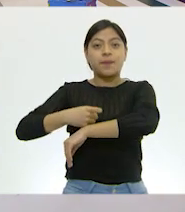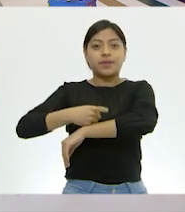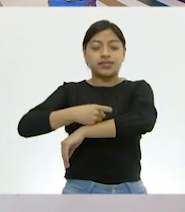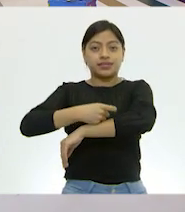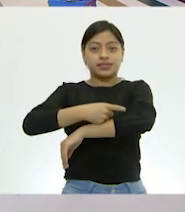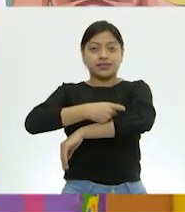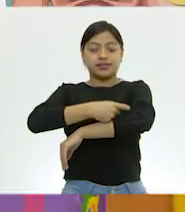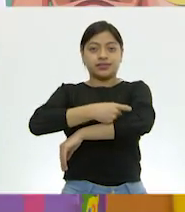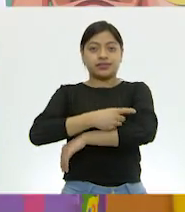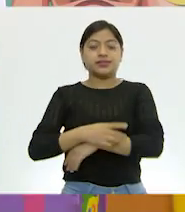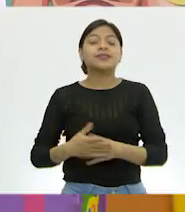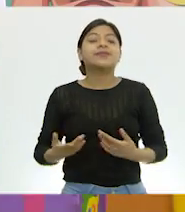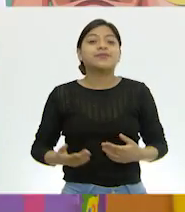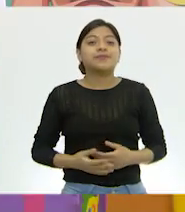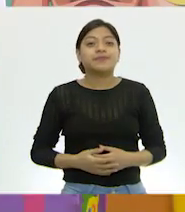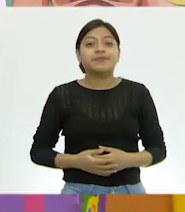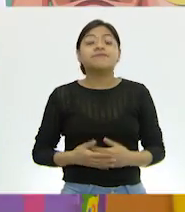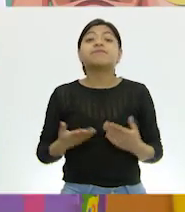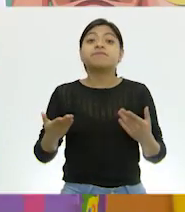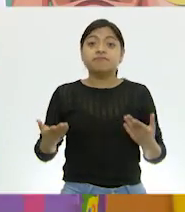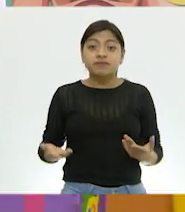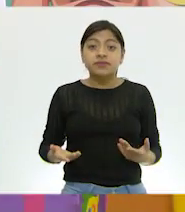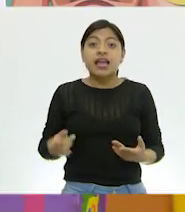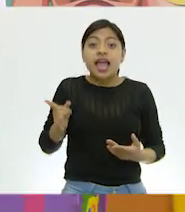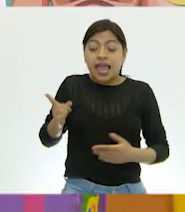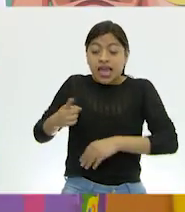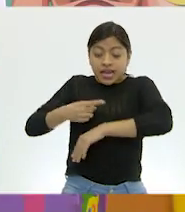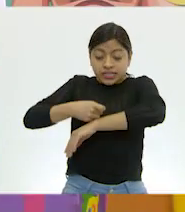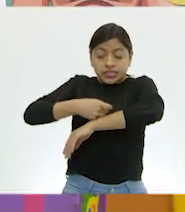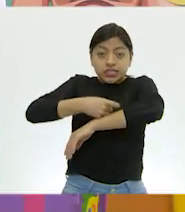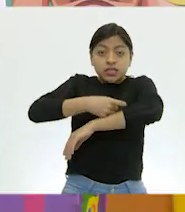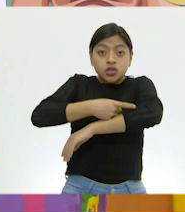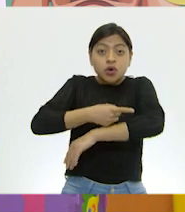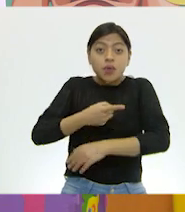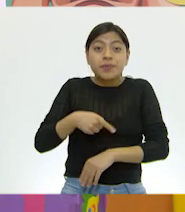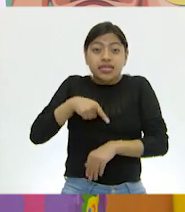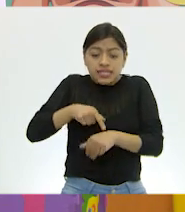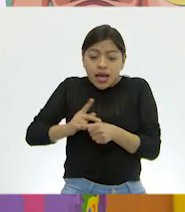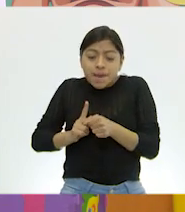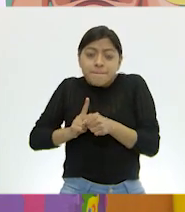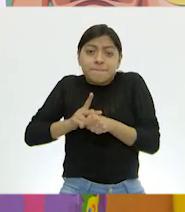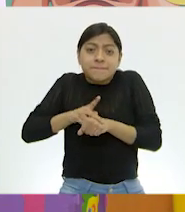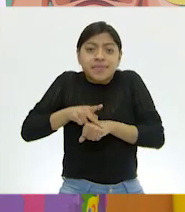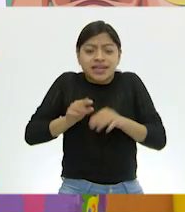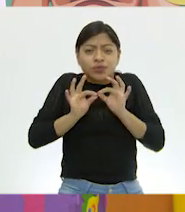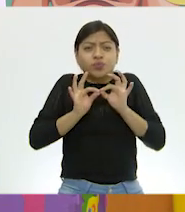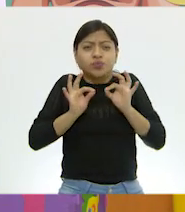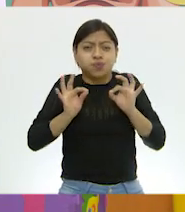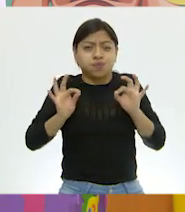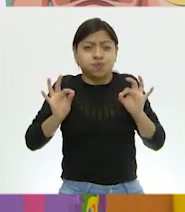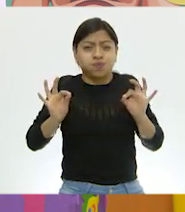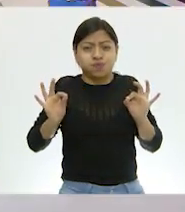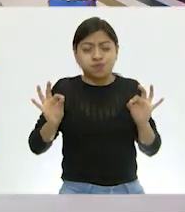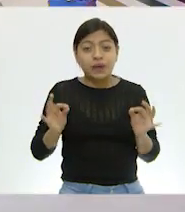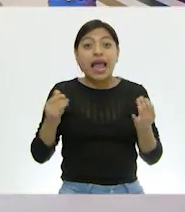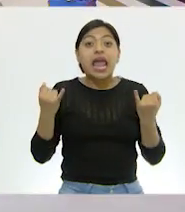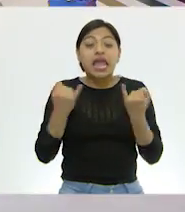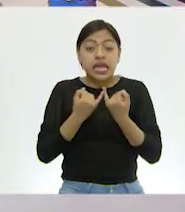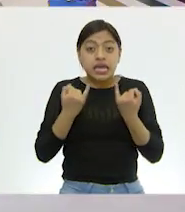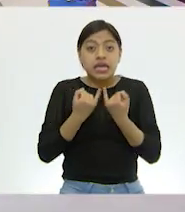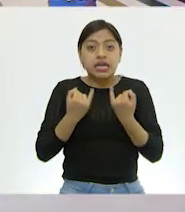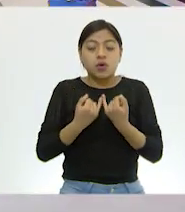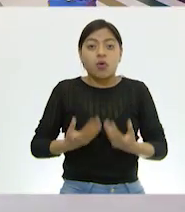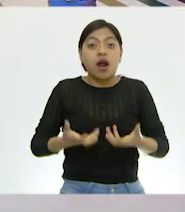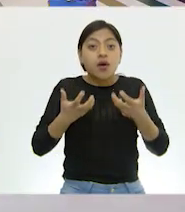lombriz. Muy bien. Y entonces, si ella tiene su piel húmeda y delgadita, eso significa